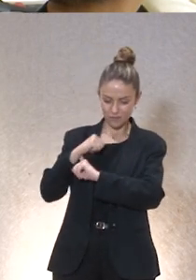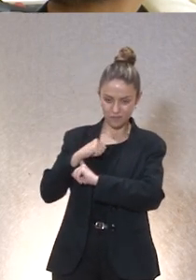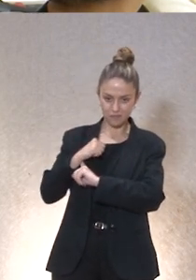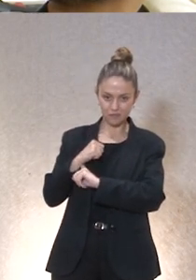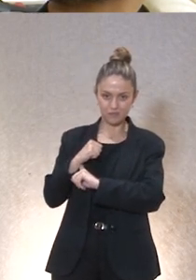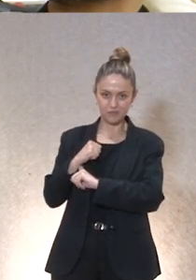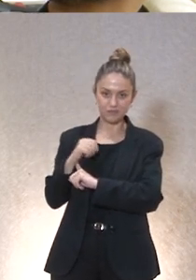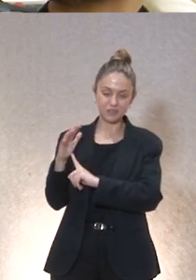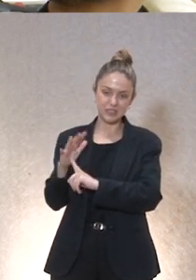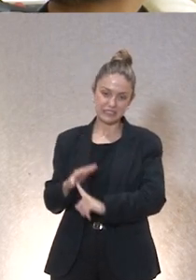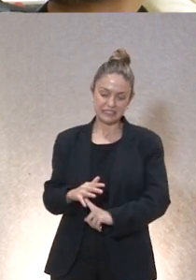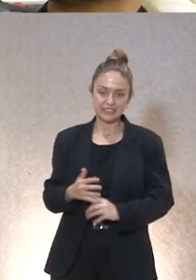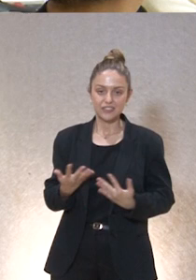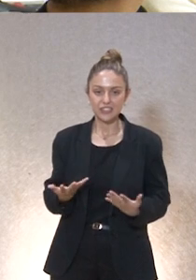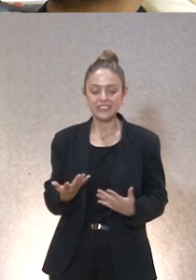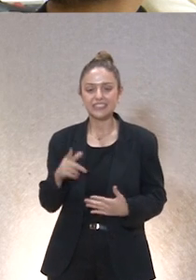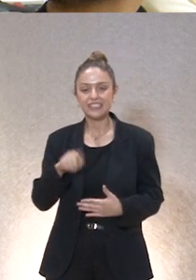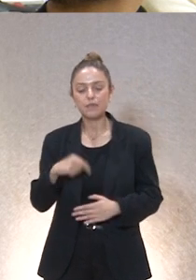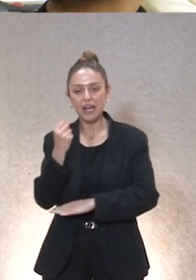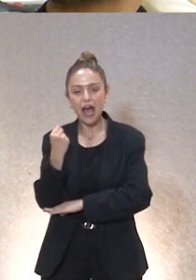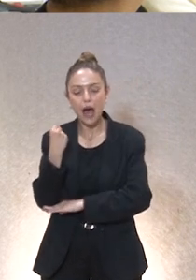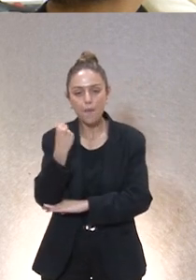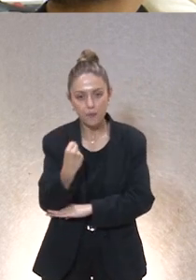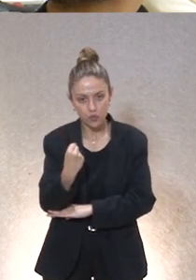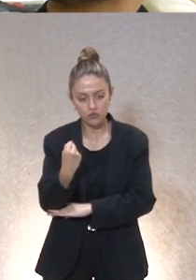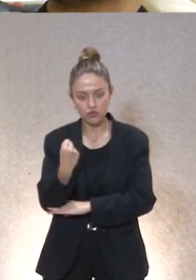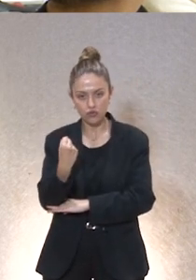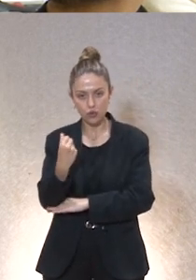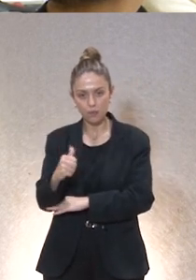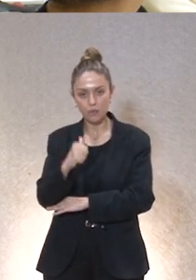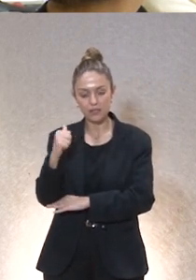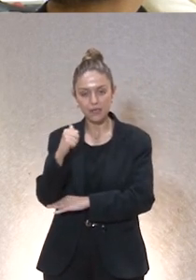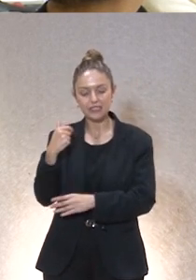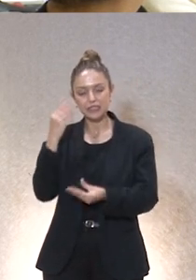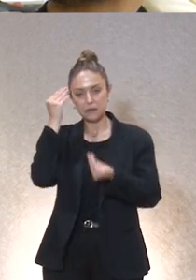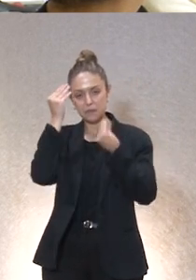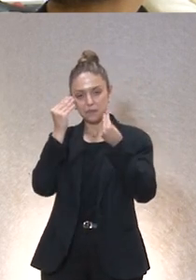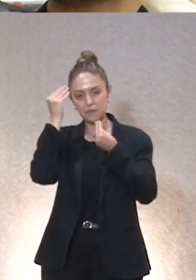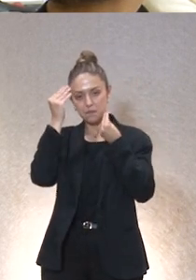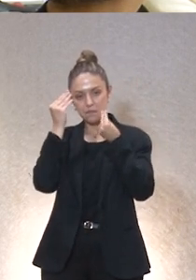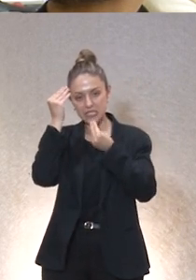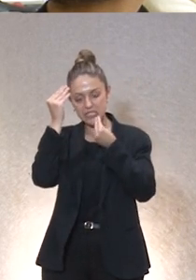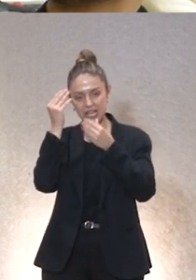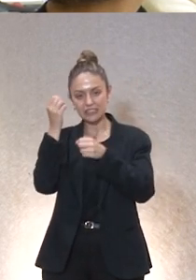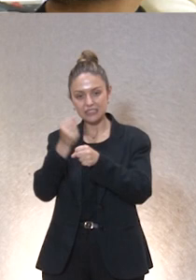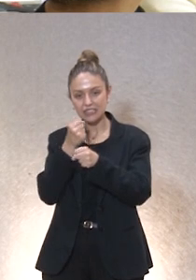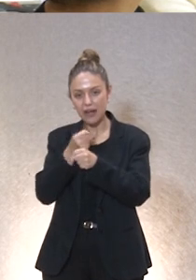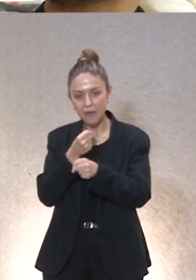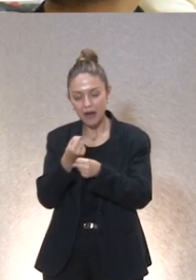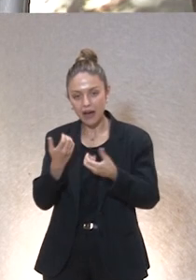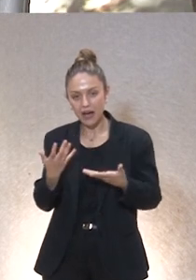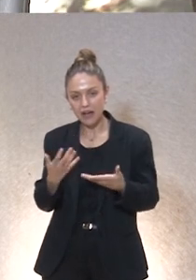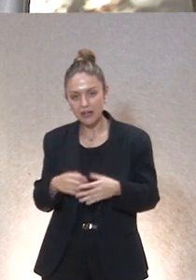sería interesante también que haya más apoyo creo a los cuidadores y de qué manera piensas que se podría trabajar en ese sentido